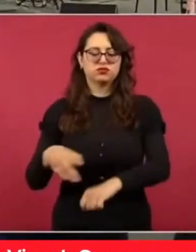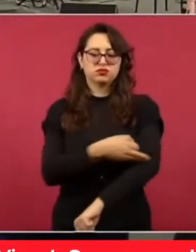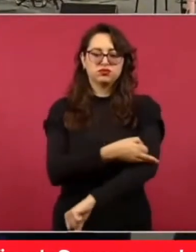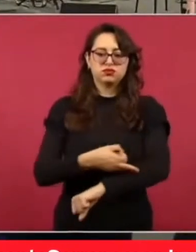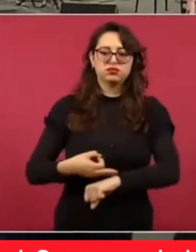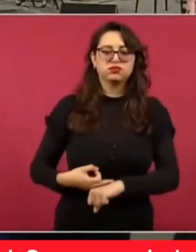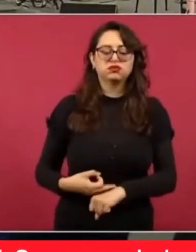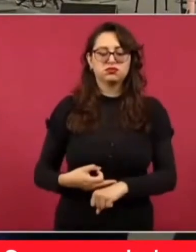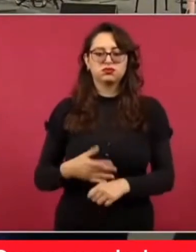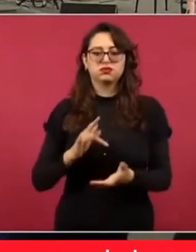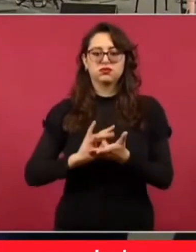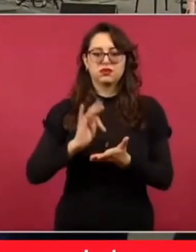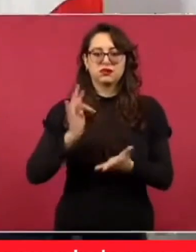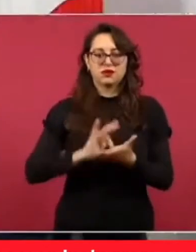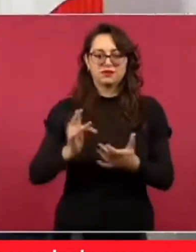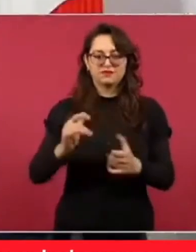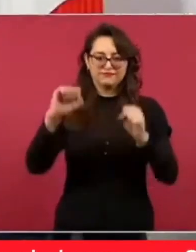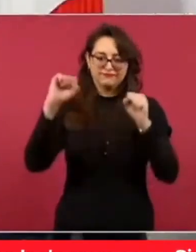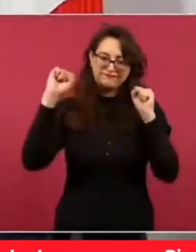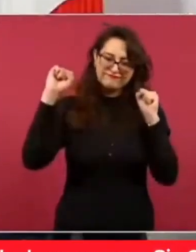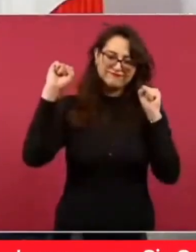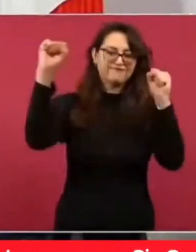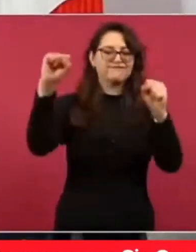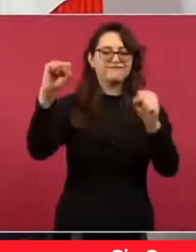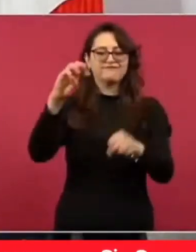a todas las mamás. Que vivan las mamás mexicanas.